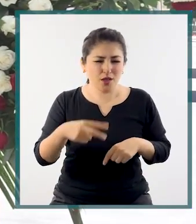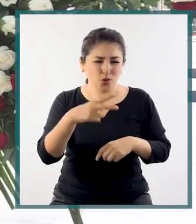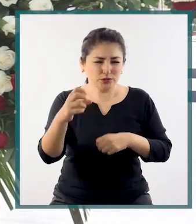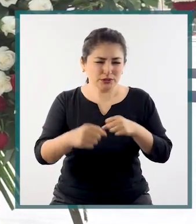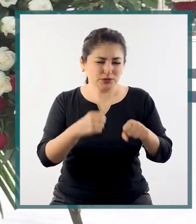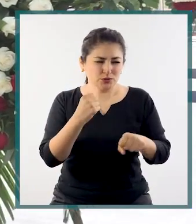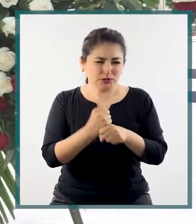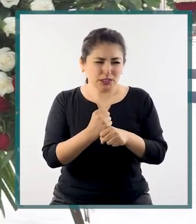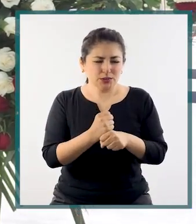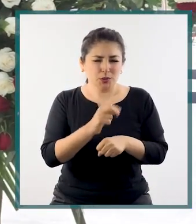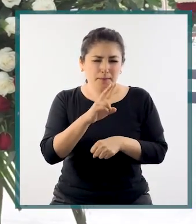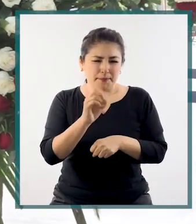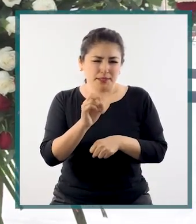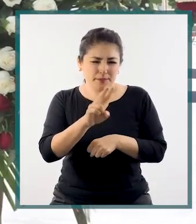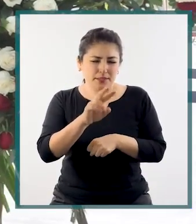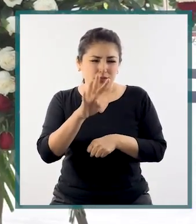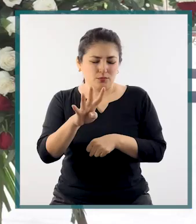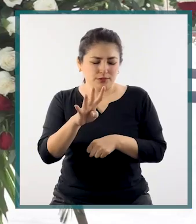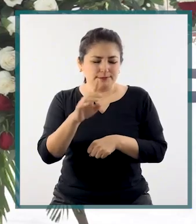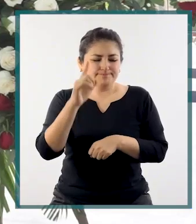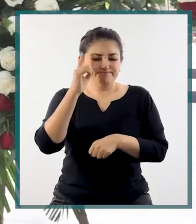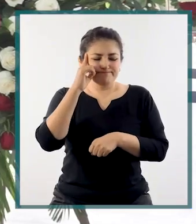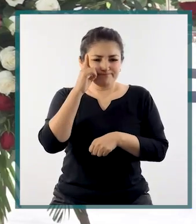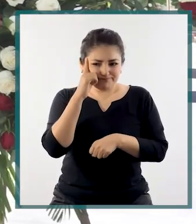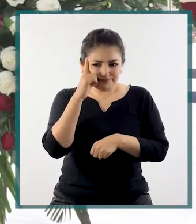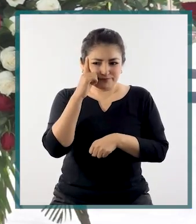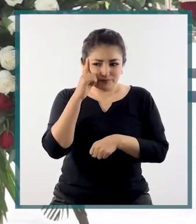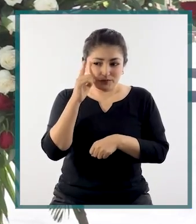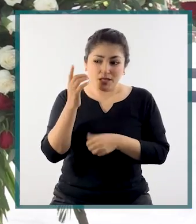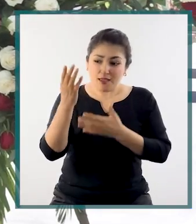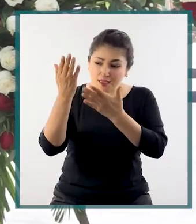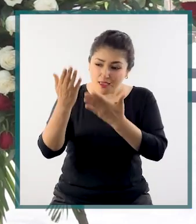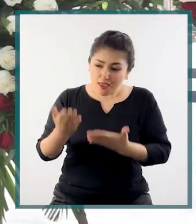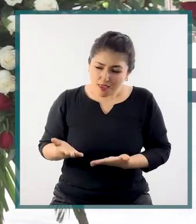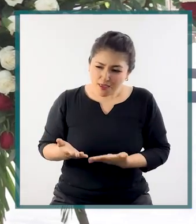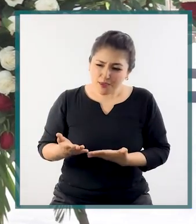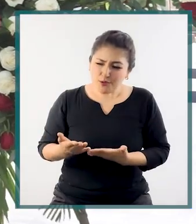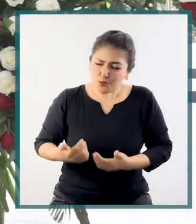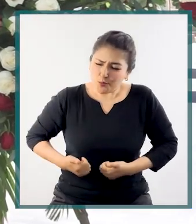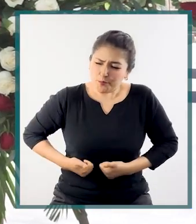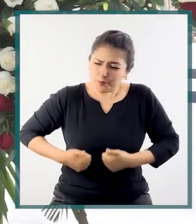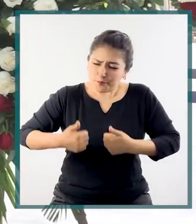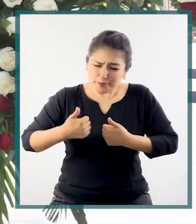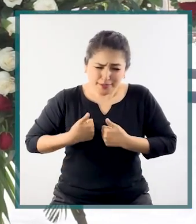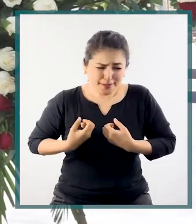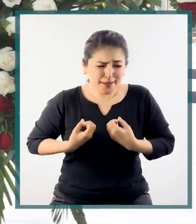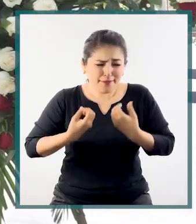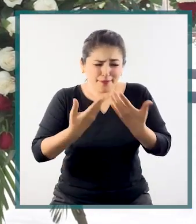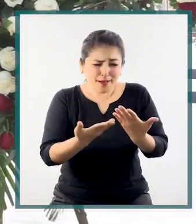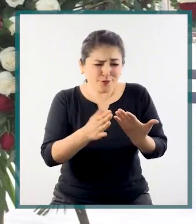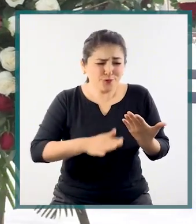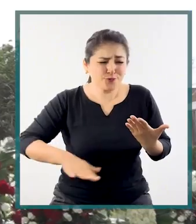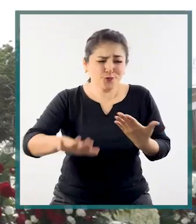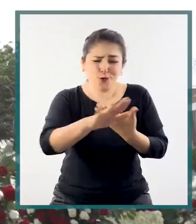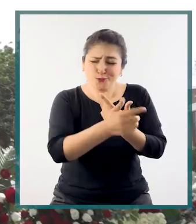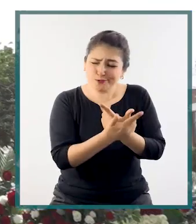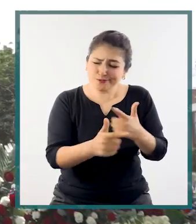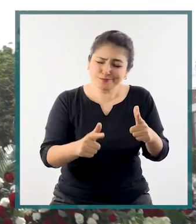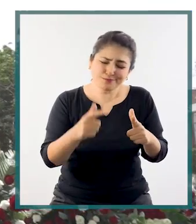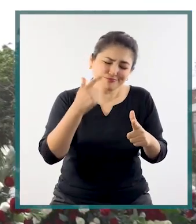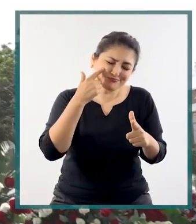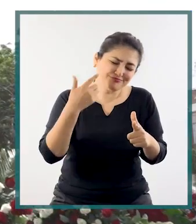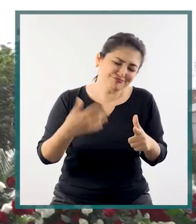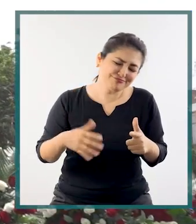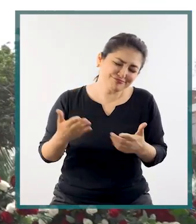2024 es reivindicar a hombres y mujeres que dieron sus recursos e incluso su vida por la libertad en el país. Sin duda alguna,